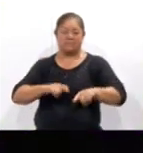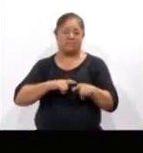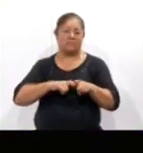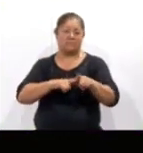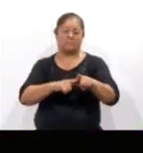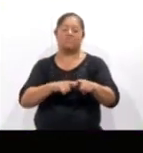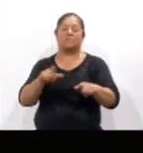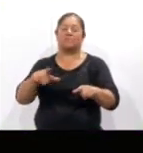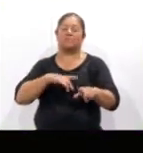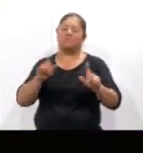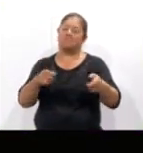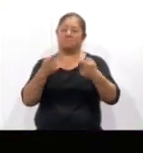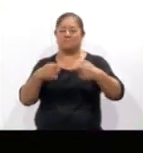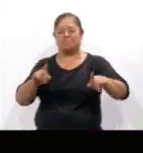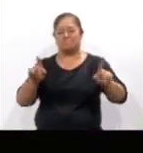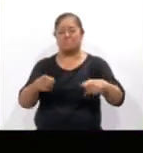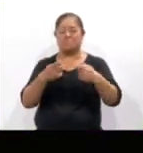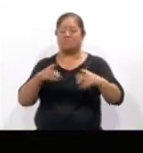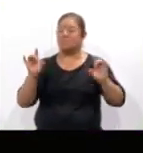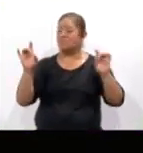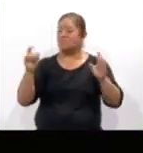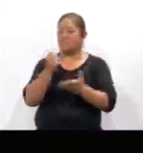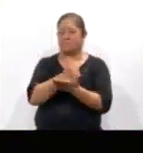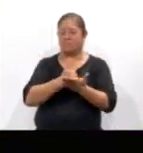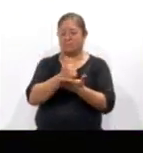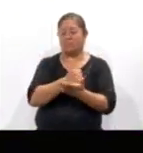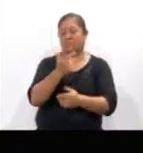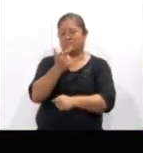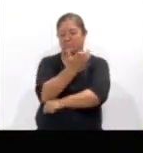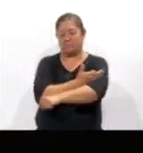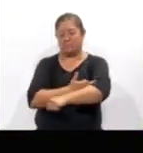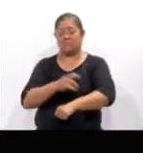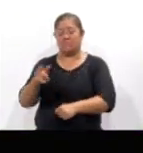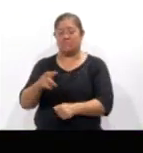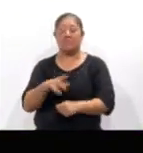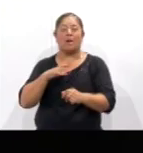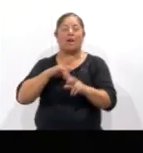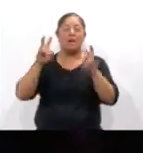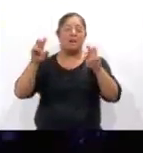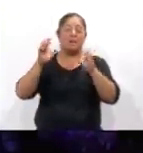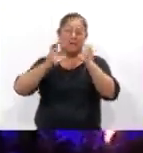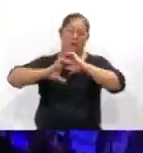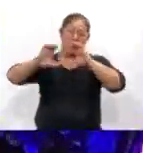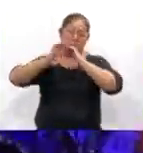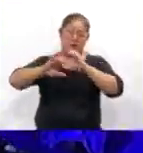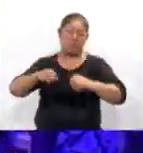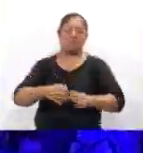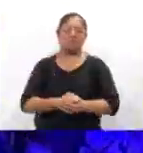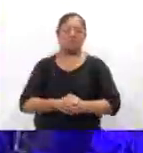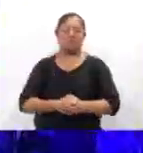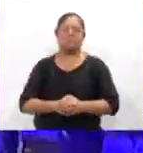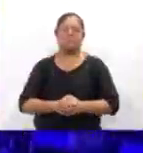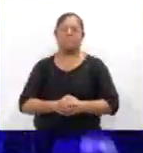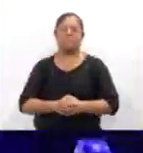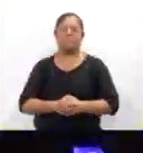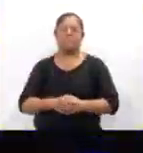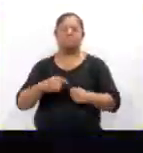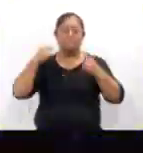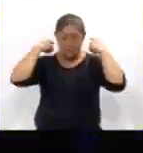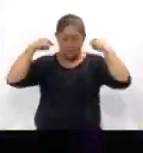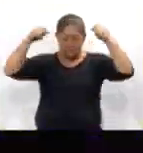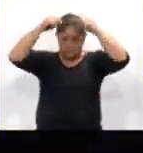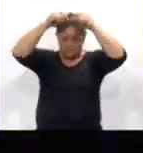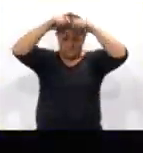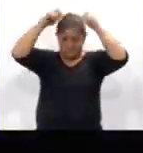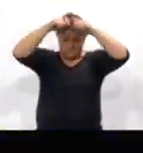concierto que ofrecerán Los Ángeles Azules a las 19 horas. Entre los temas que esperan corear los y las tlaxcaltecas se encuentra El listón